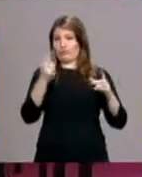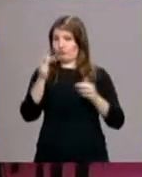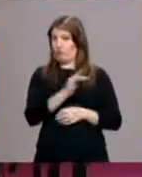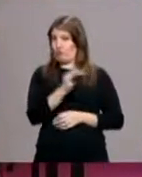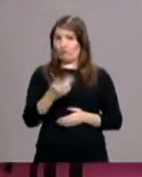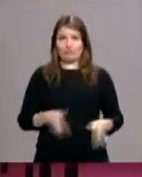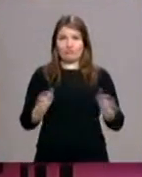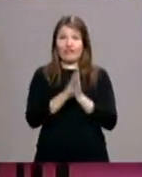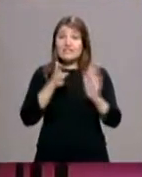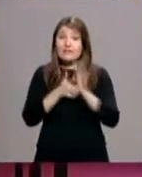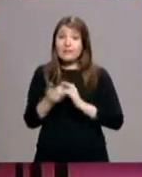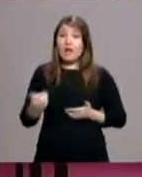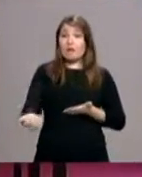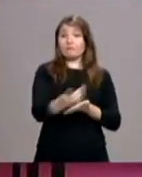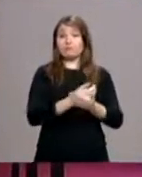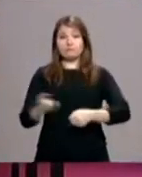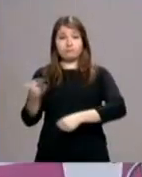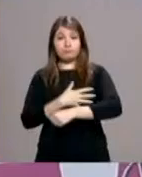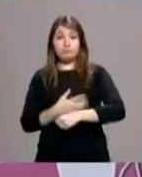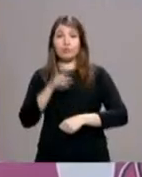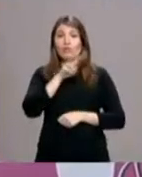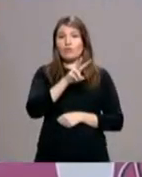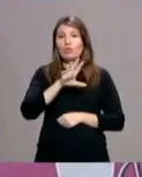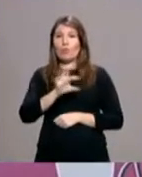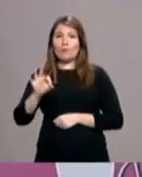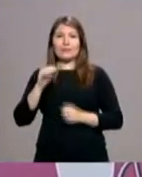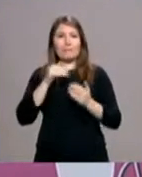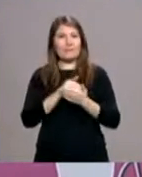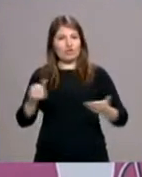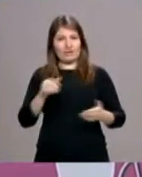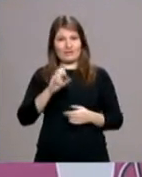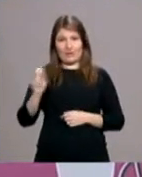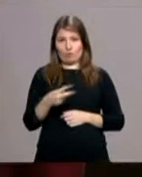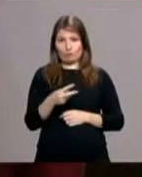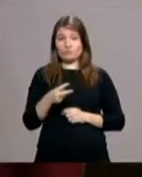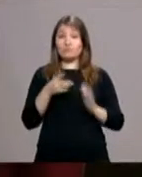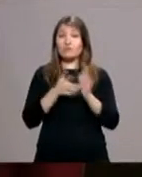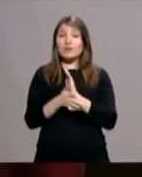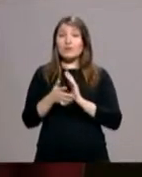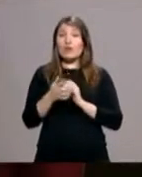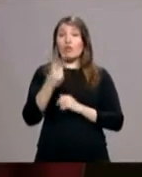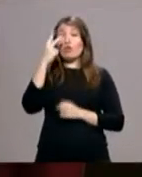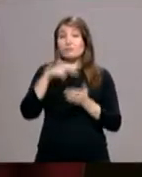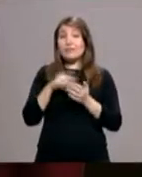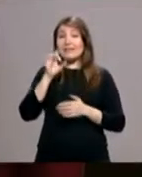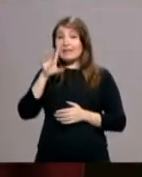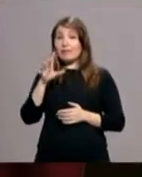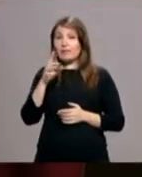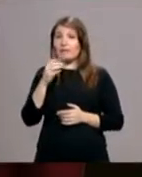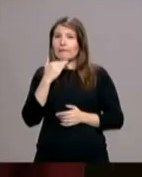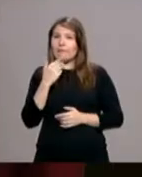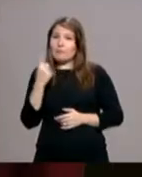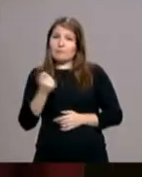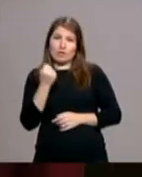supuesto una recaudación de unos 250 millones de euros, algo más de un millón menos que en el 2015. Hay muchos